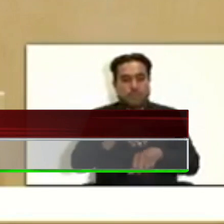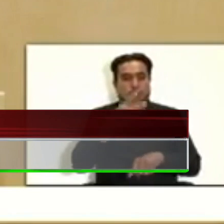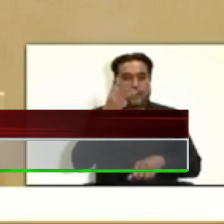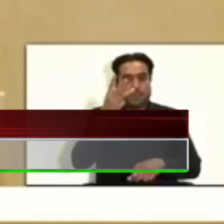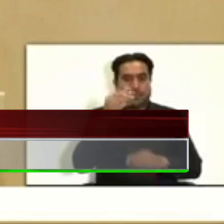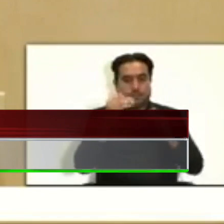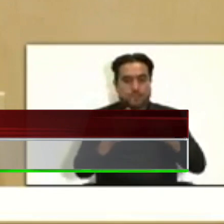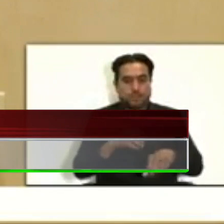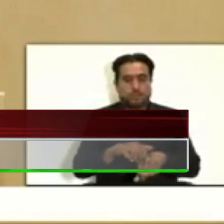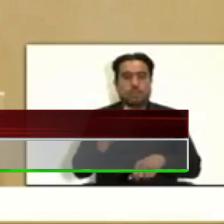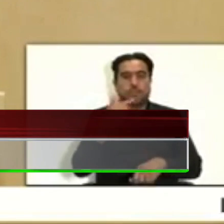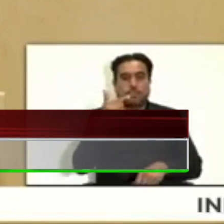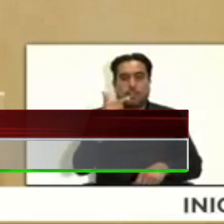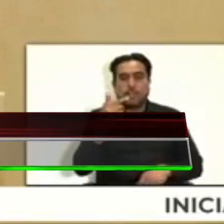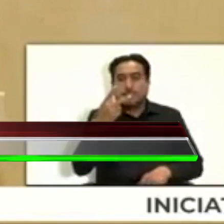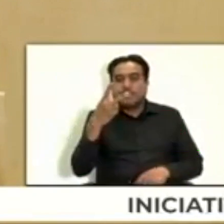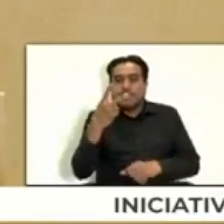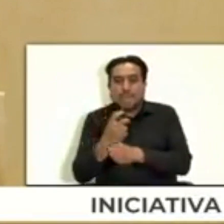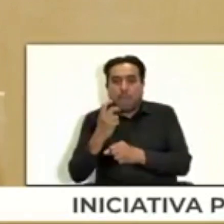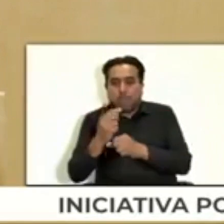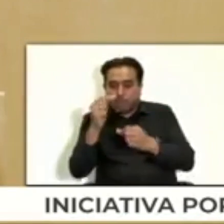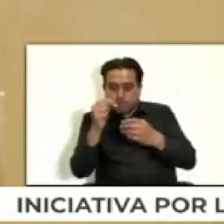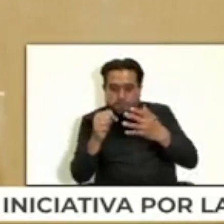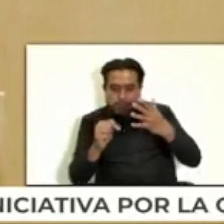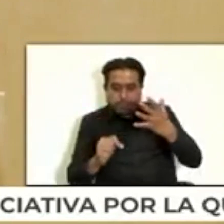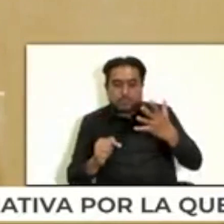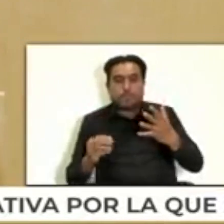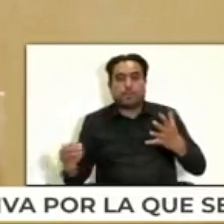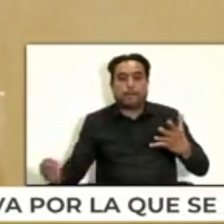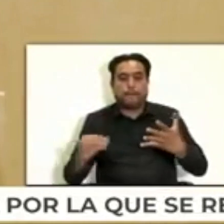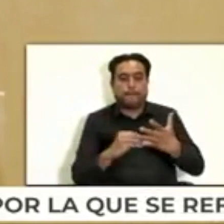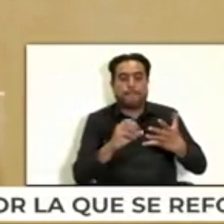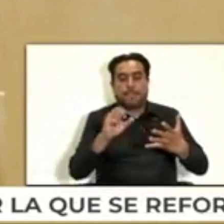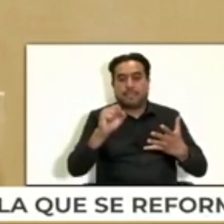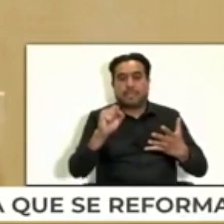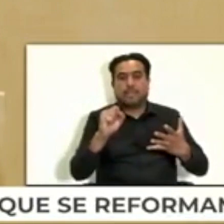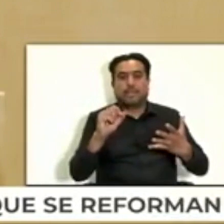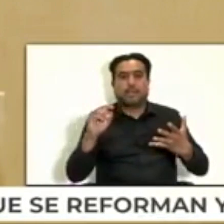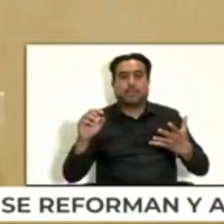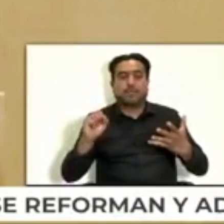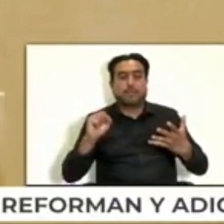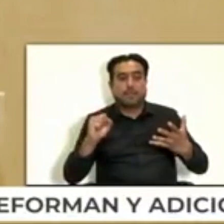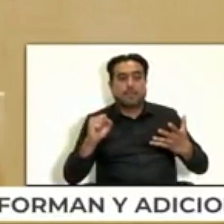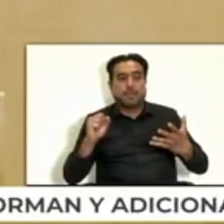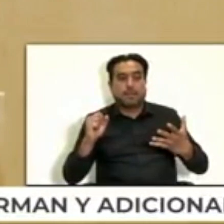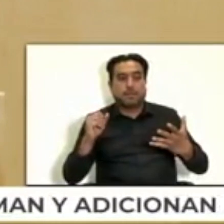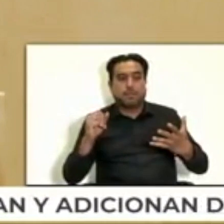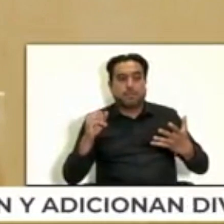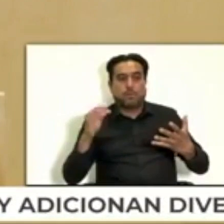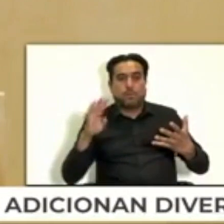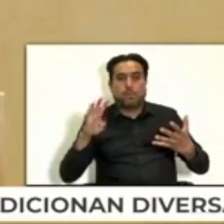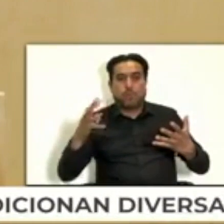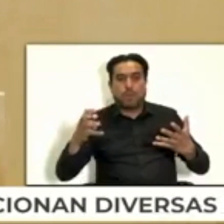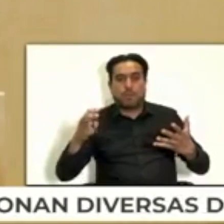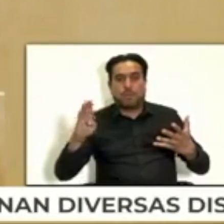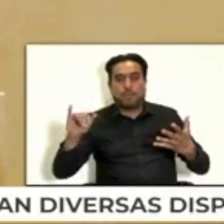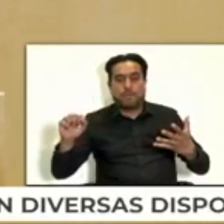capítulo 7 del título 2, y se adiccionen los artículos 60b, 60ter, 60quater,